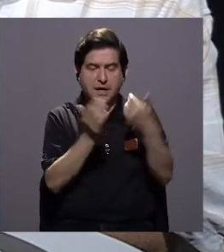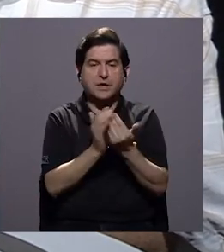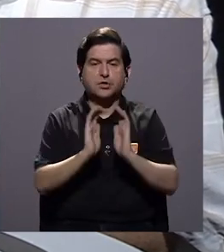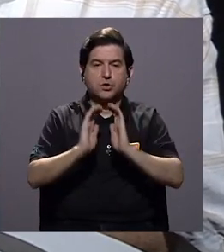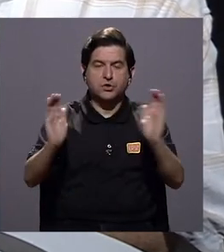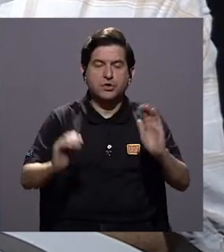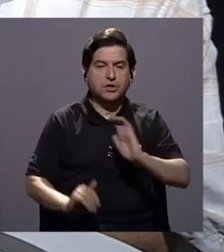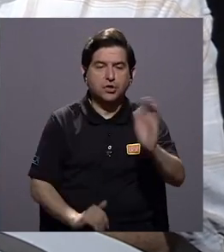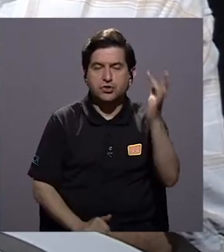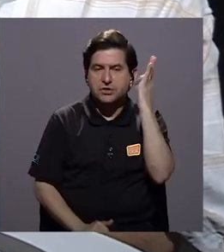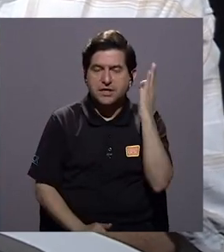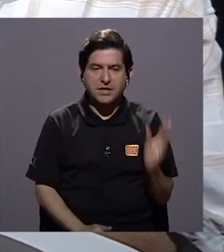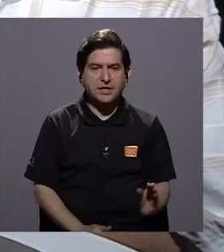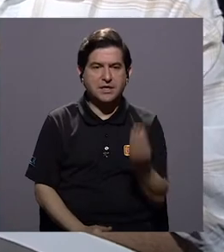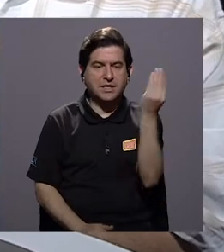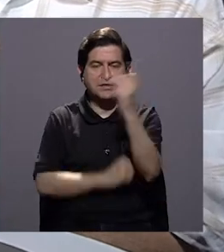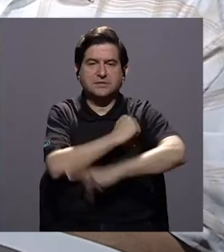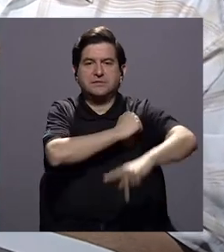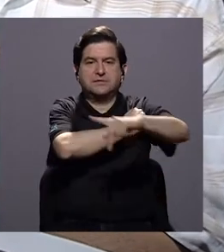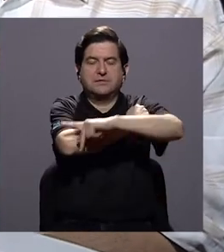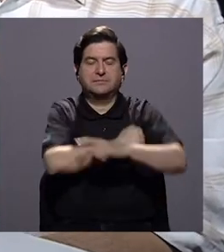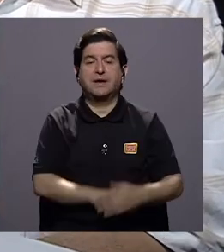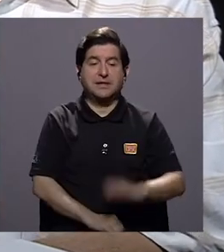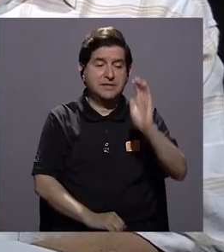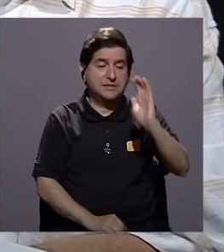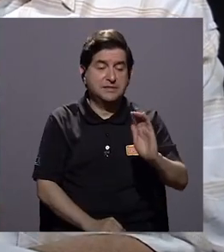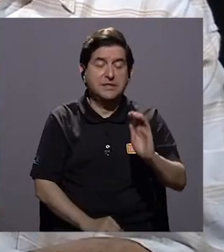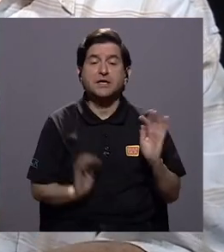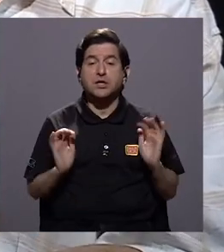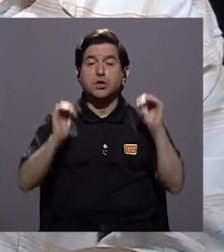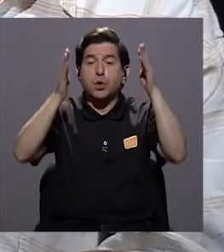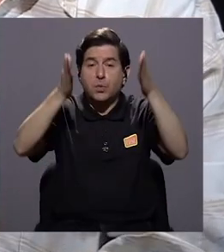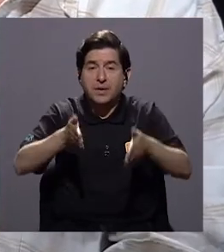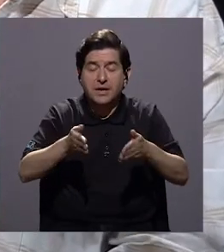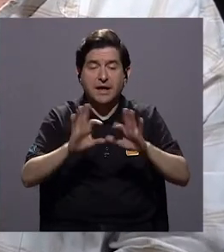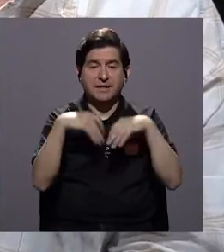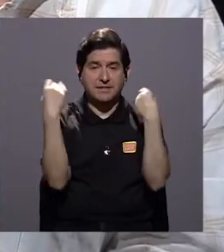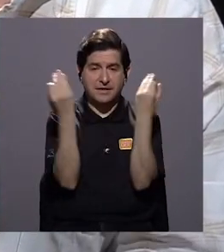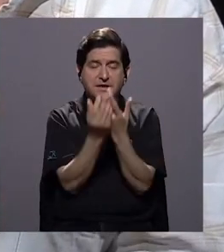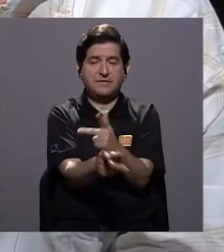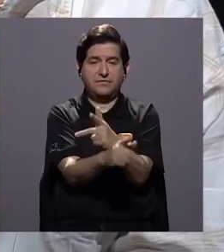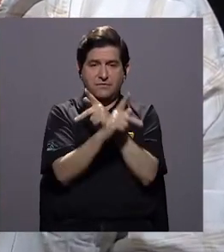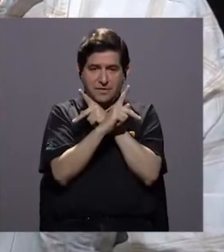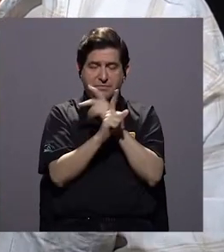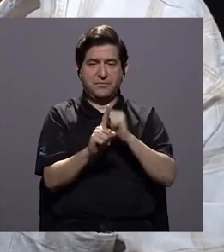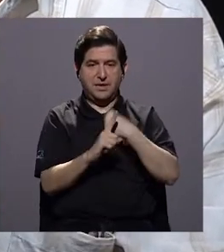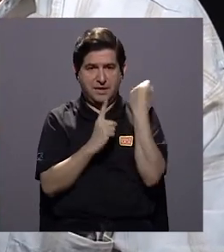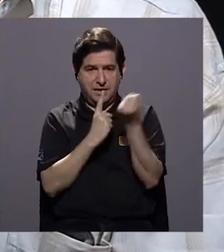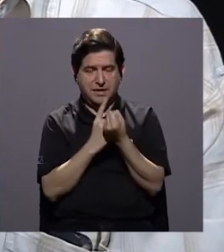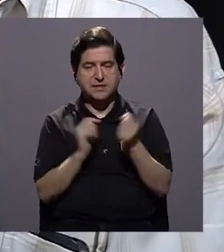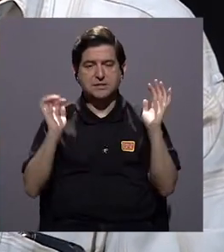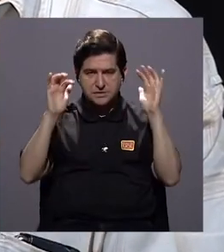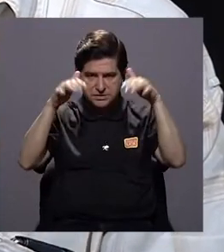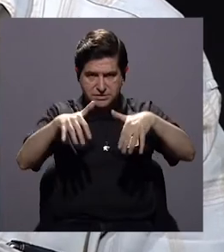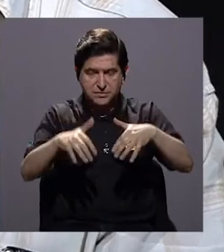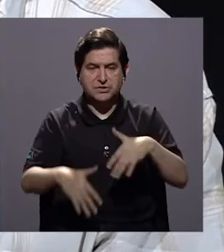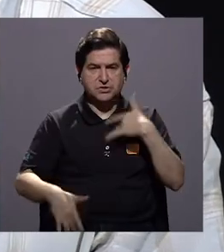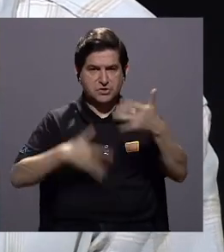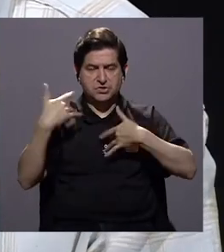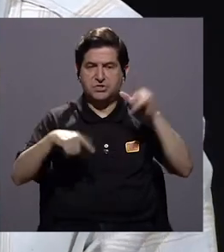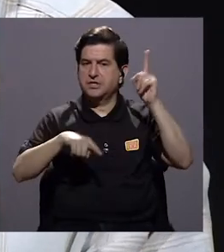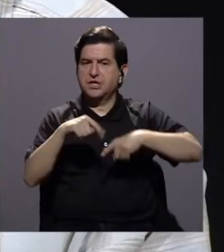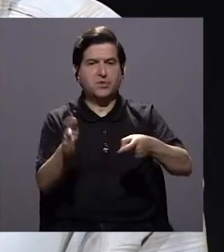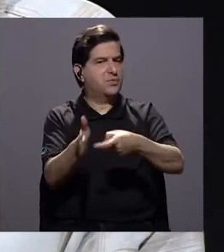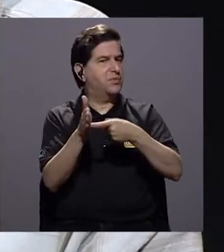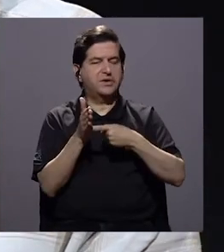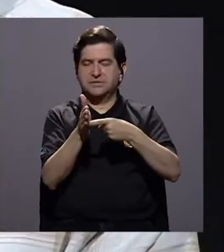niños, niñas y adolescentes que habitan en este país. El niño migrante y su familia que lo protege por su condición de migrante siente